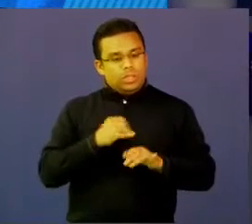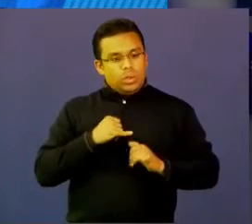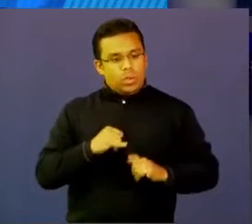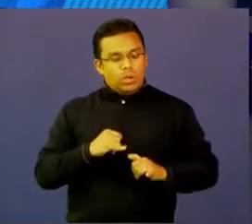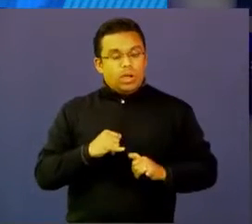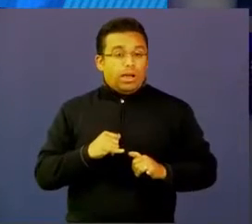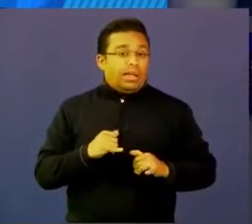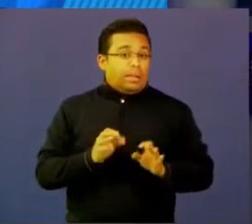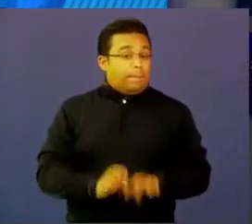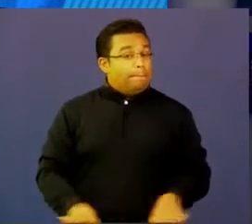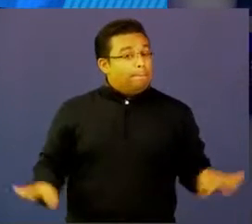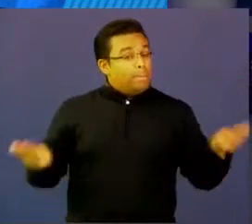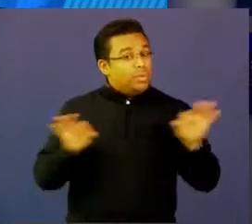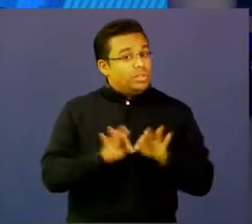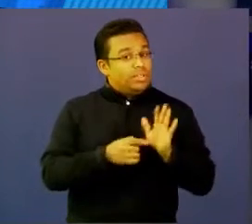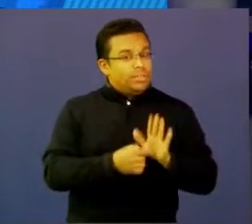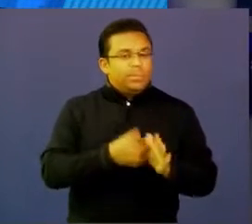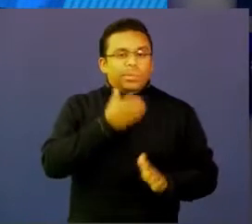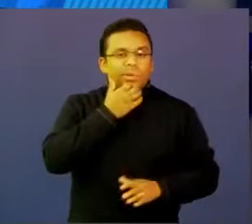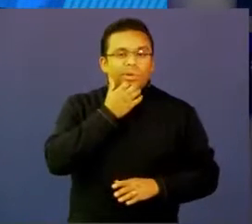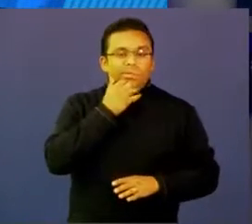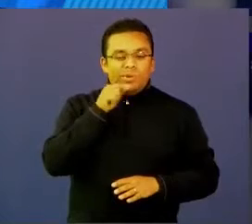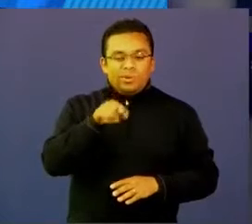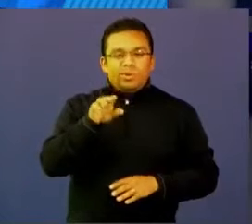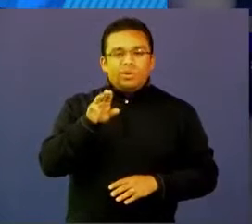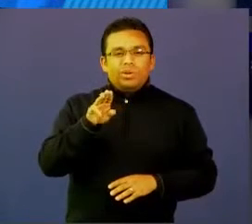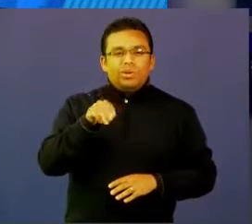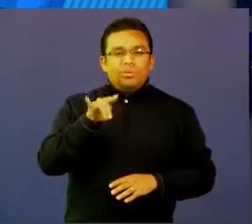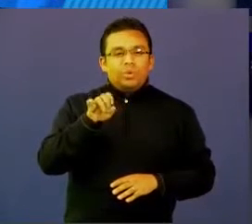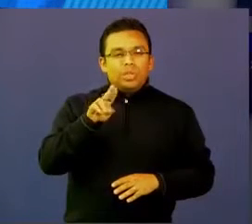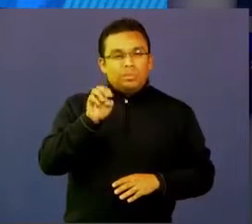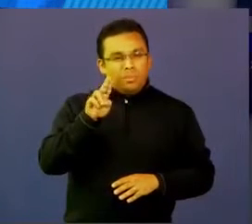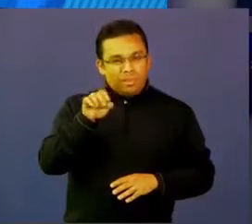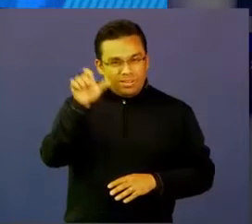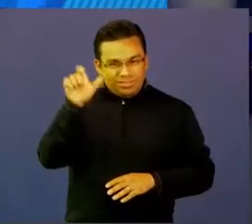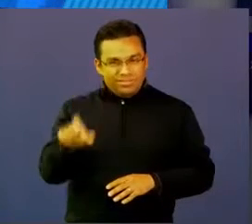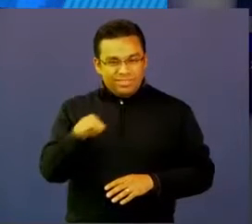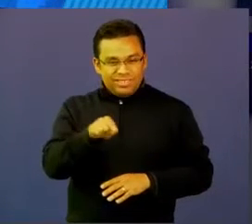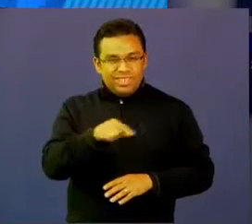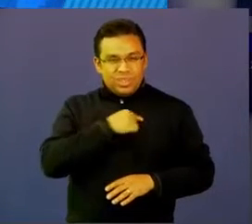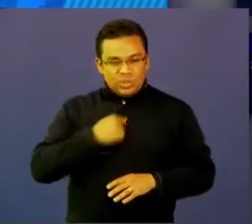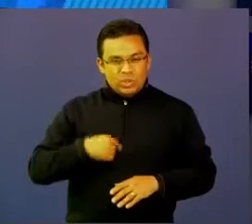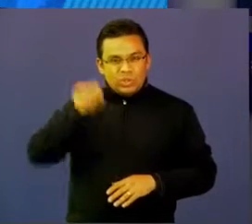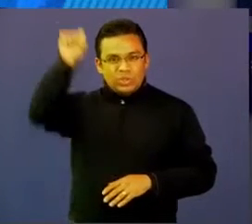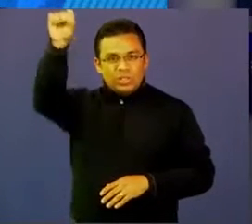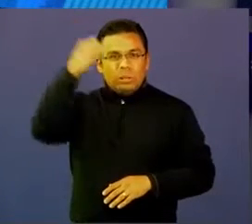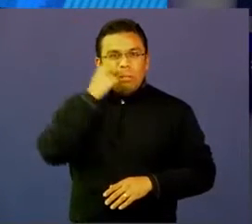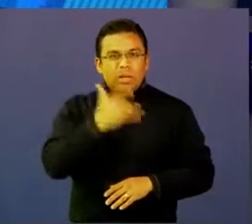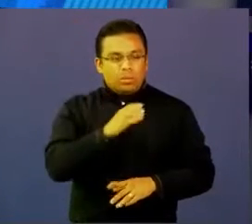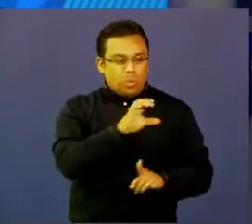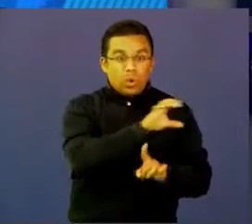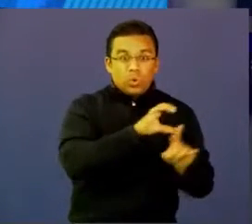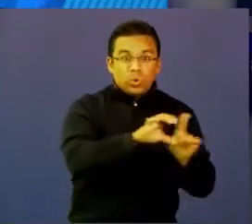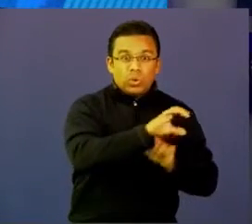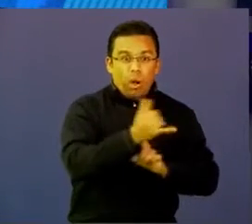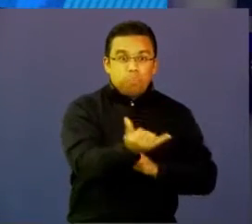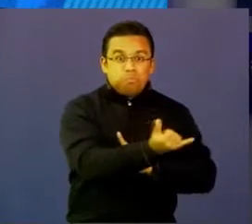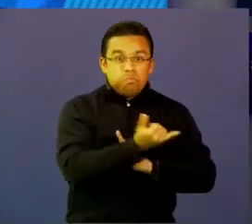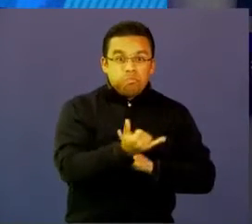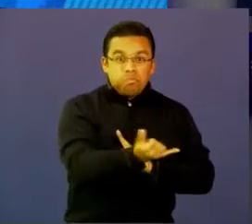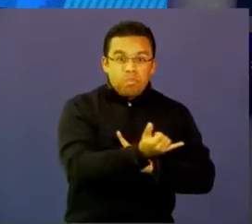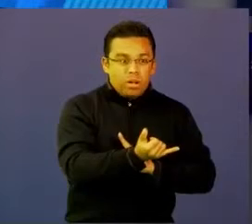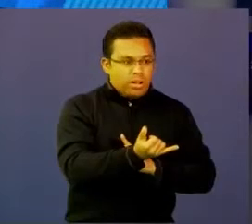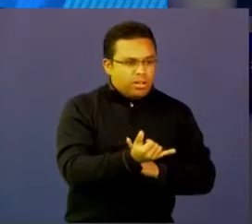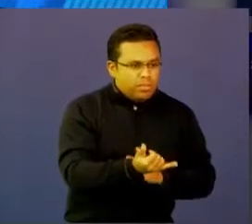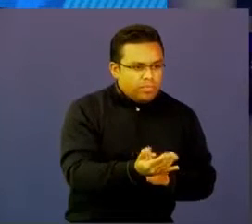importante. Además, por ejemplo, Butimán lo que hace es como utilizar la cultura local, la butifarra,